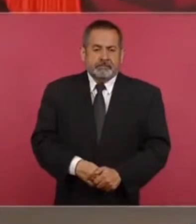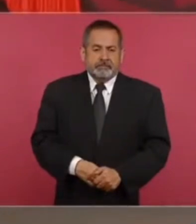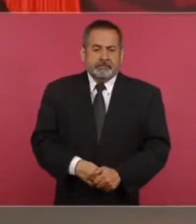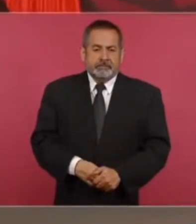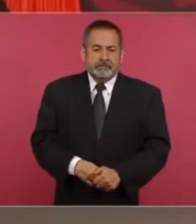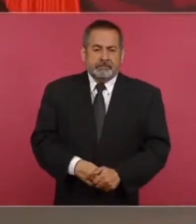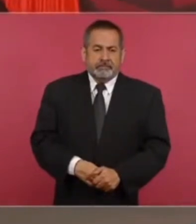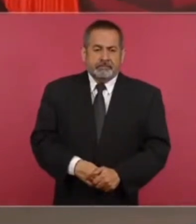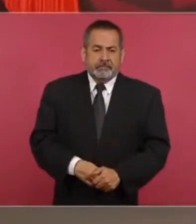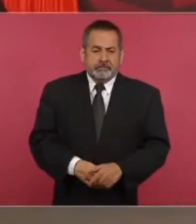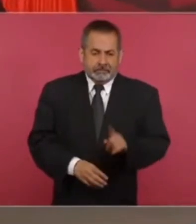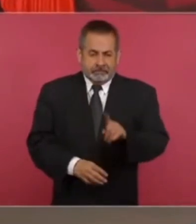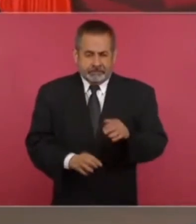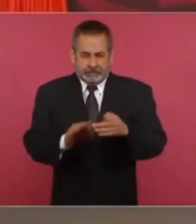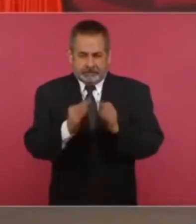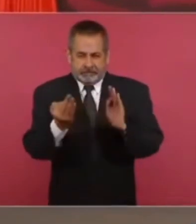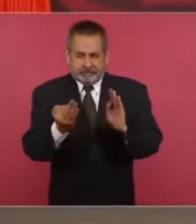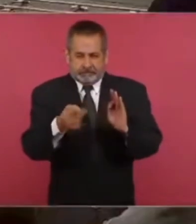y este es el otro